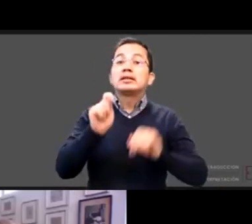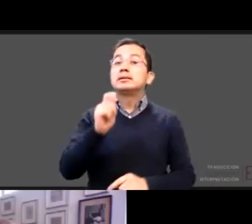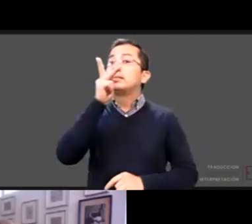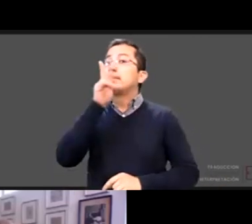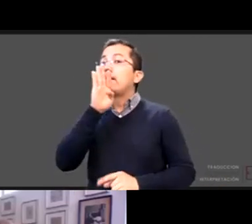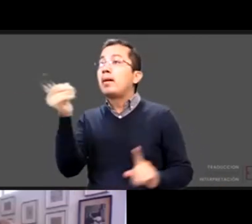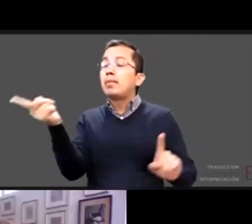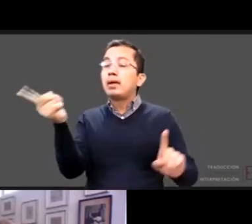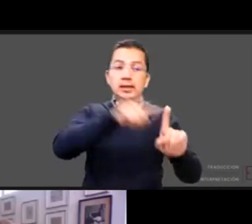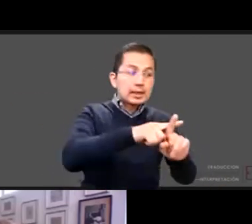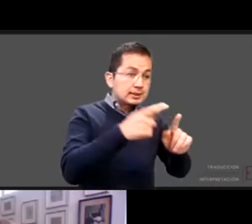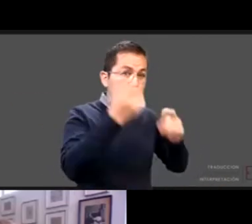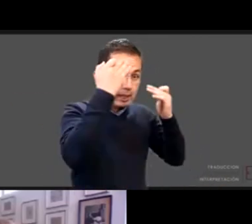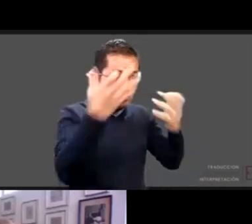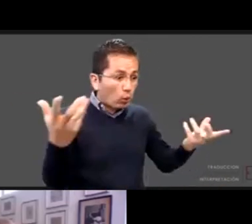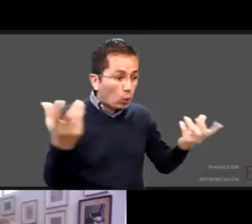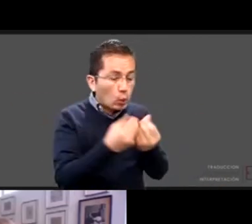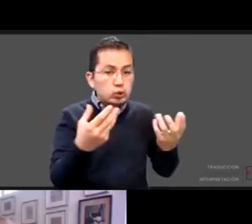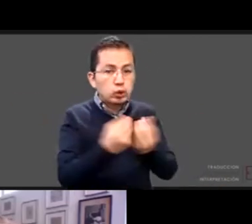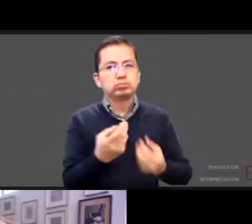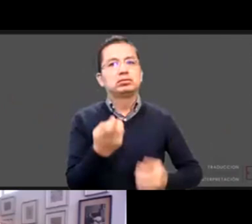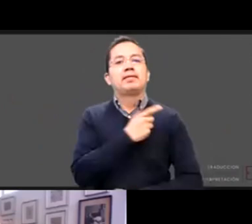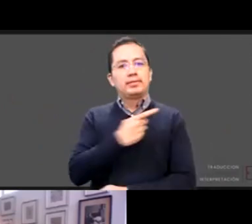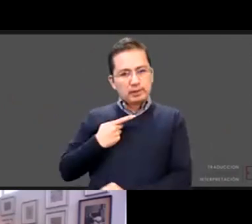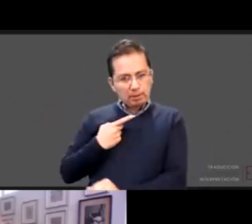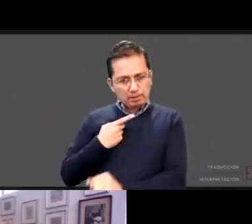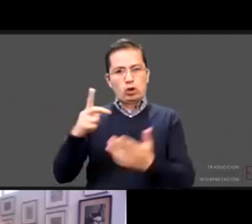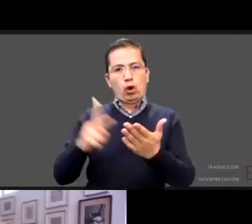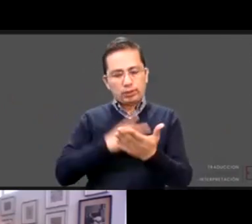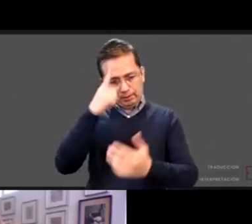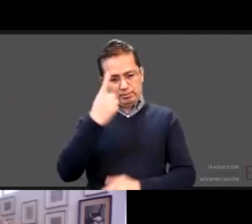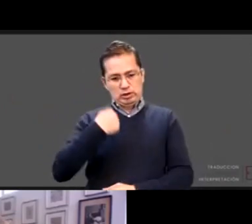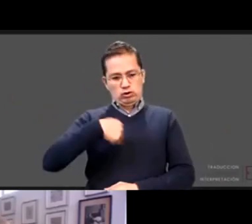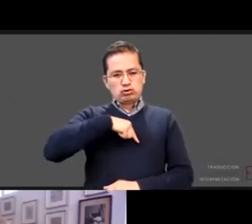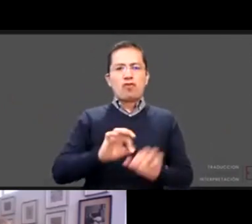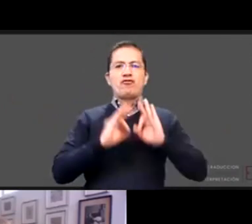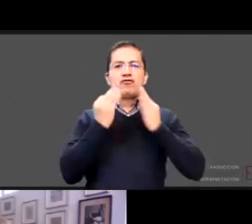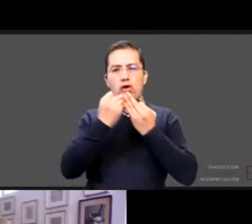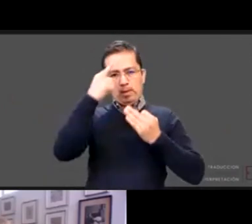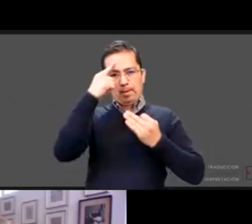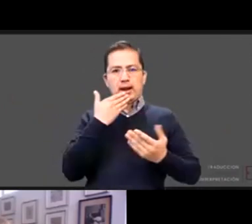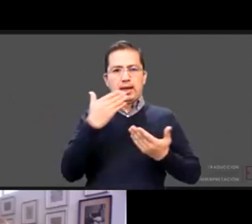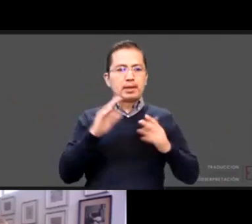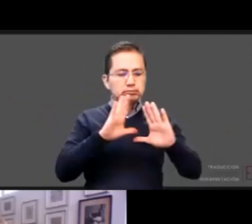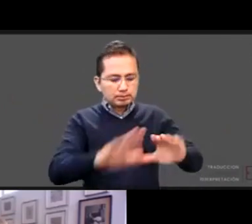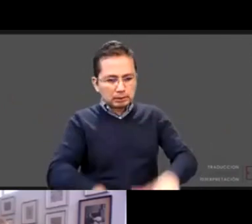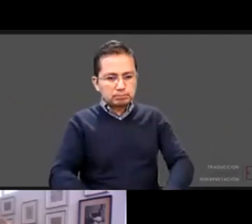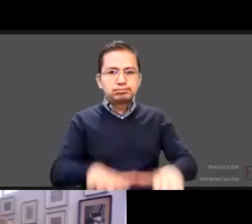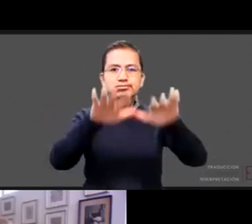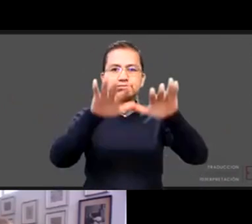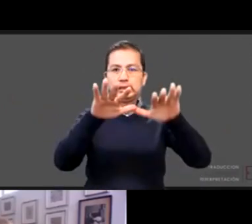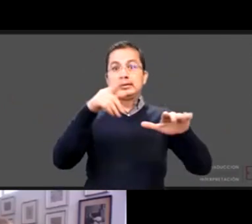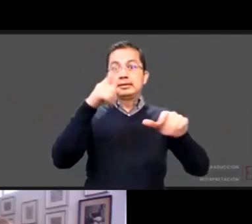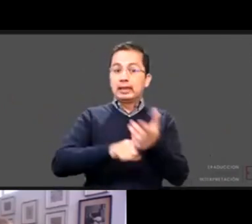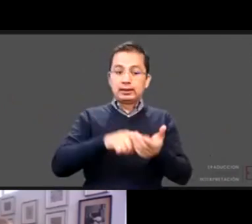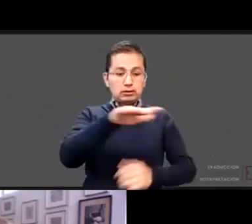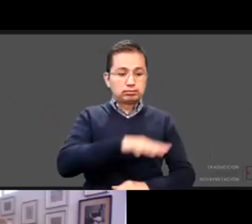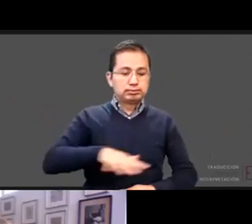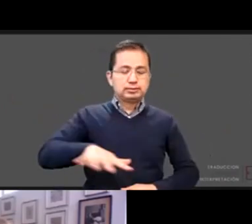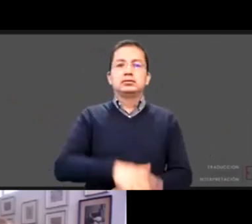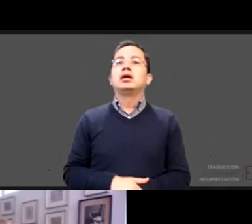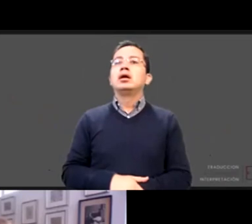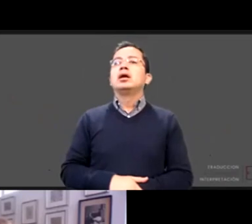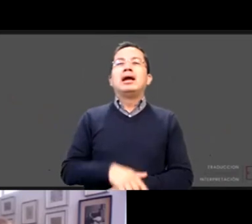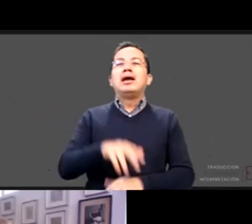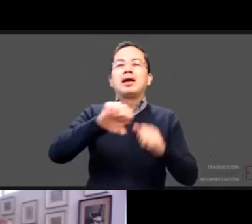y hay que respetar la cultura y promover nuestras prácticas de crianza locales que por ejemplo ya lo decía alguien en Oaxaca el reboso es maravillosa esta idea